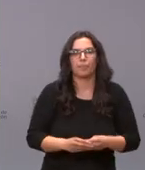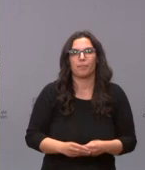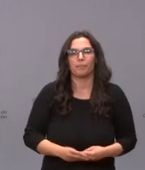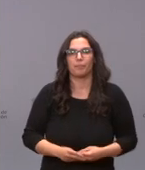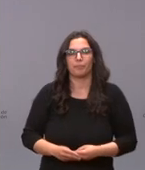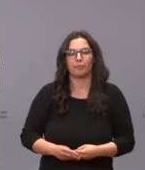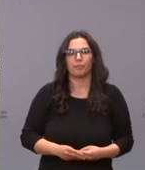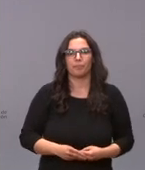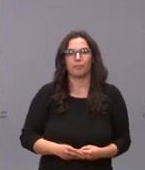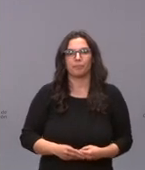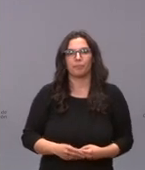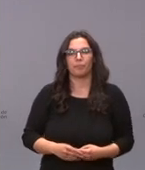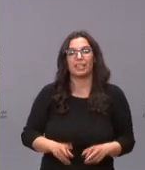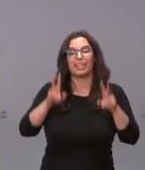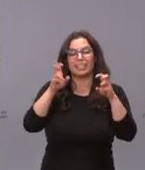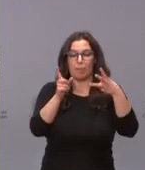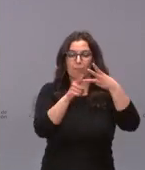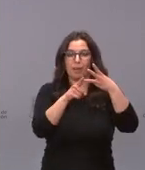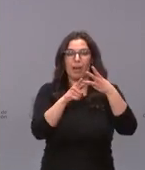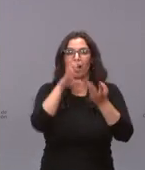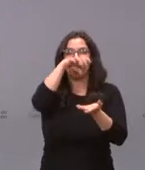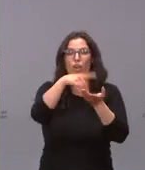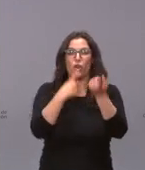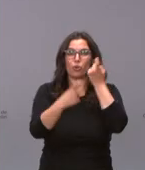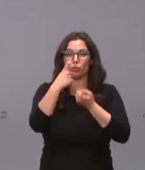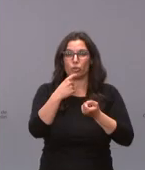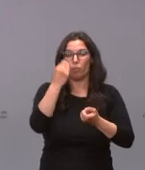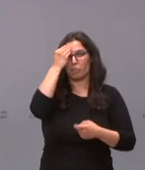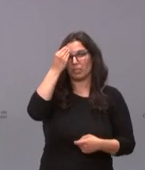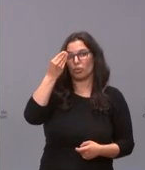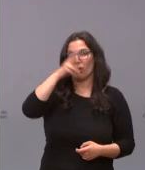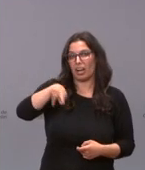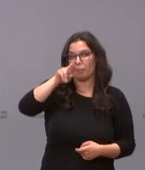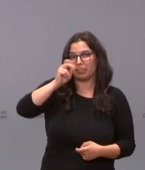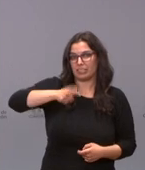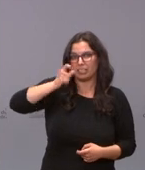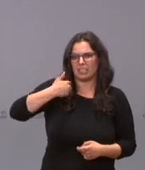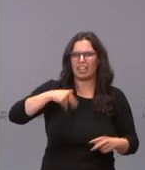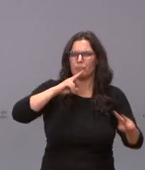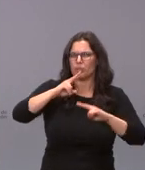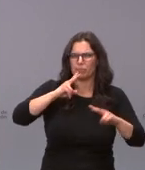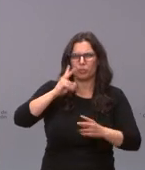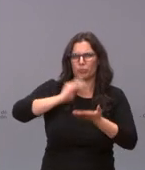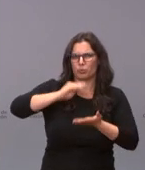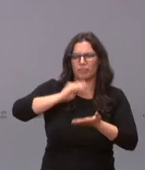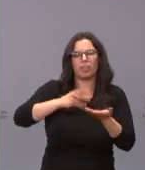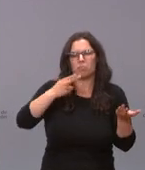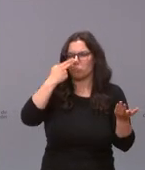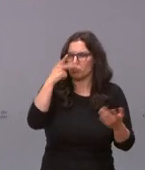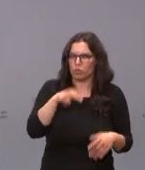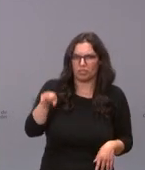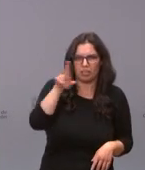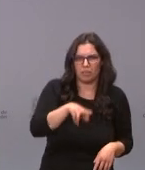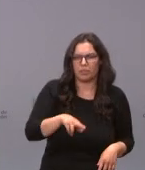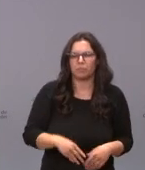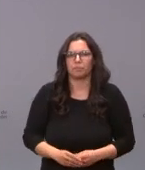una pregunta sobre los consultorios yo creo que es una pregunta reiterada que hemos respondido de manera reiterada pero no me importa volver